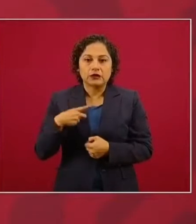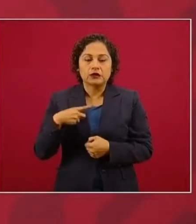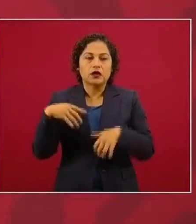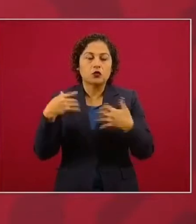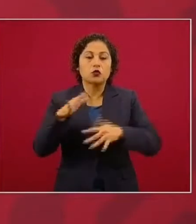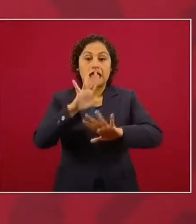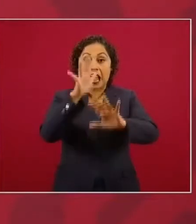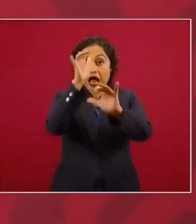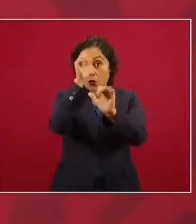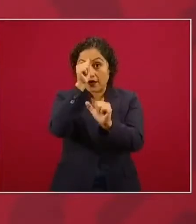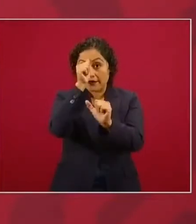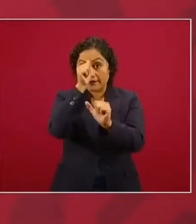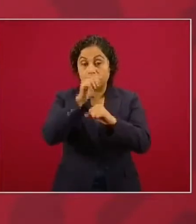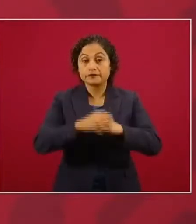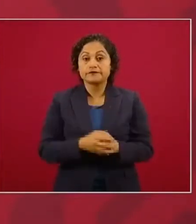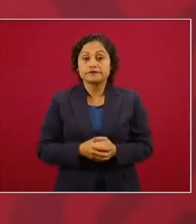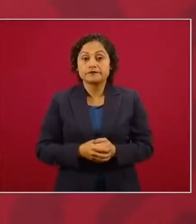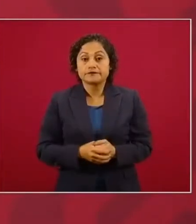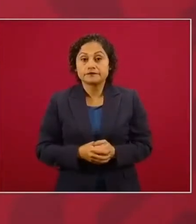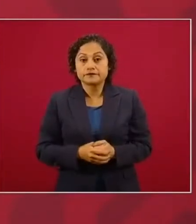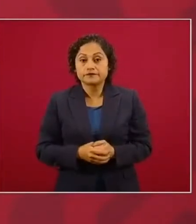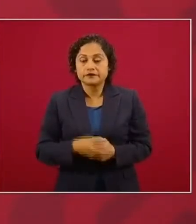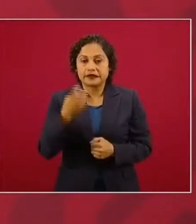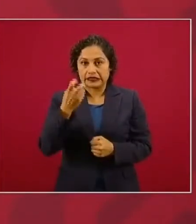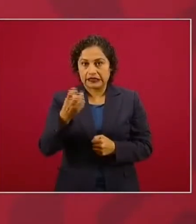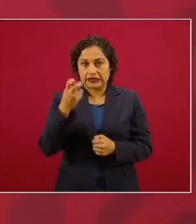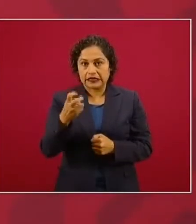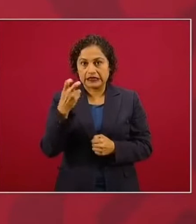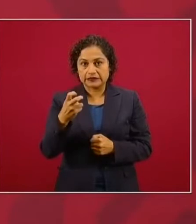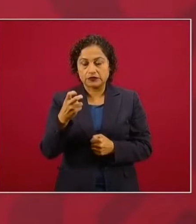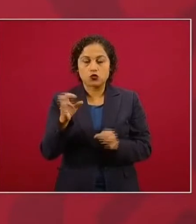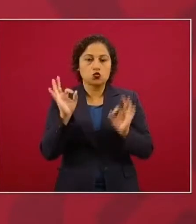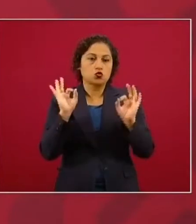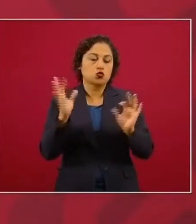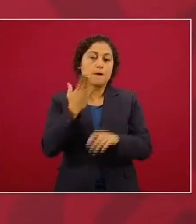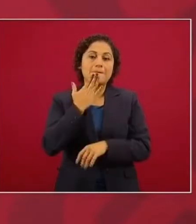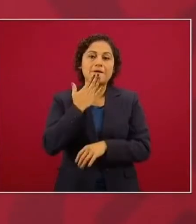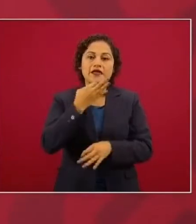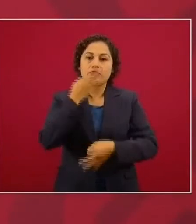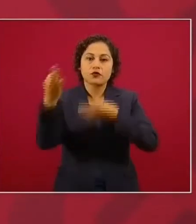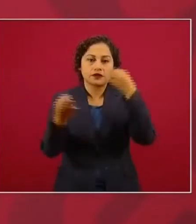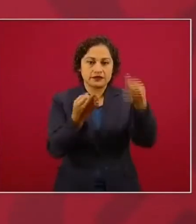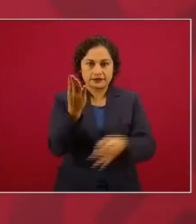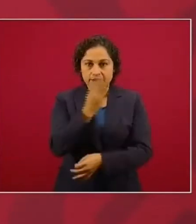Esto es una buena noticia porque estaban